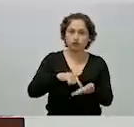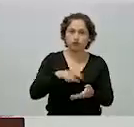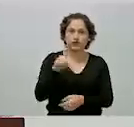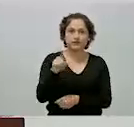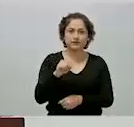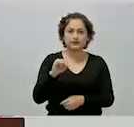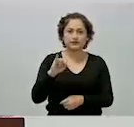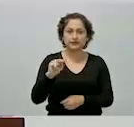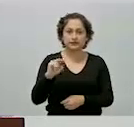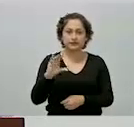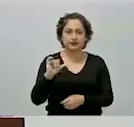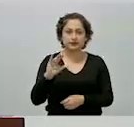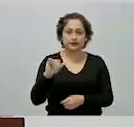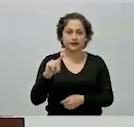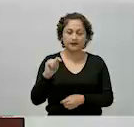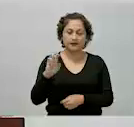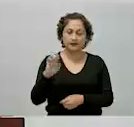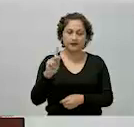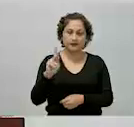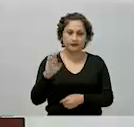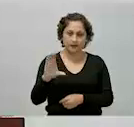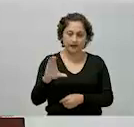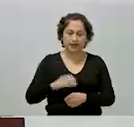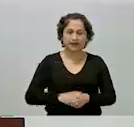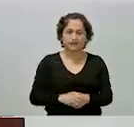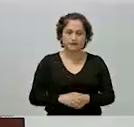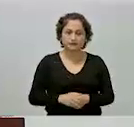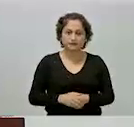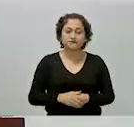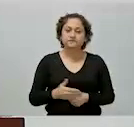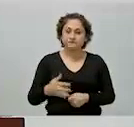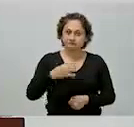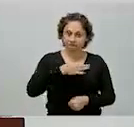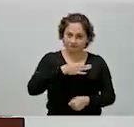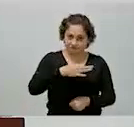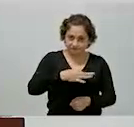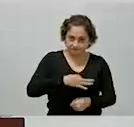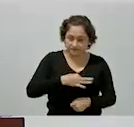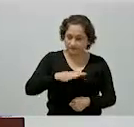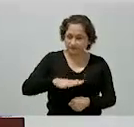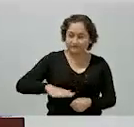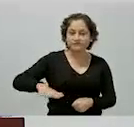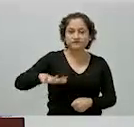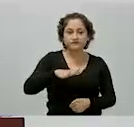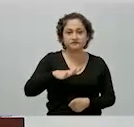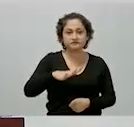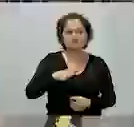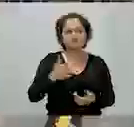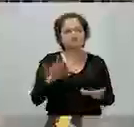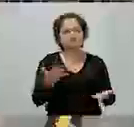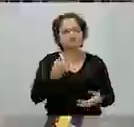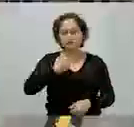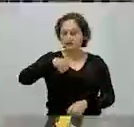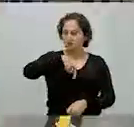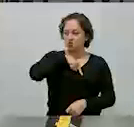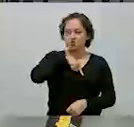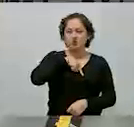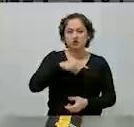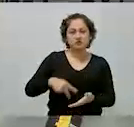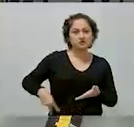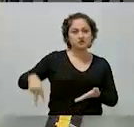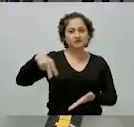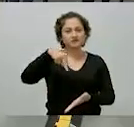de este Valle de Toluca, nos da mucho gusto estar